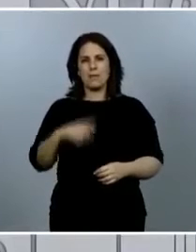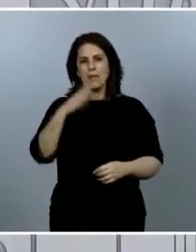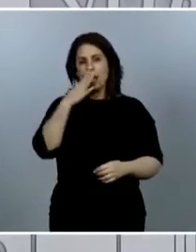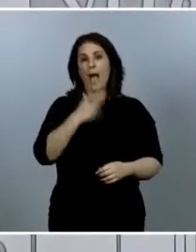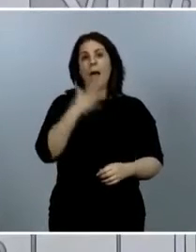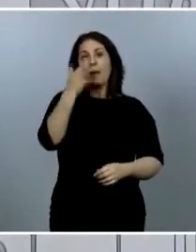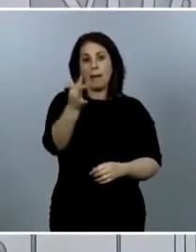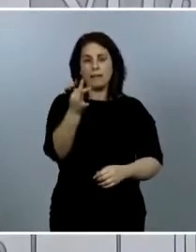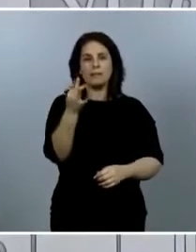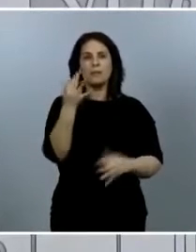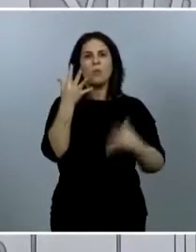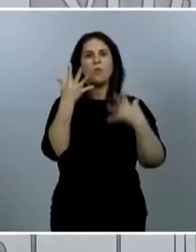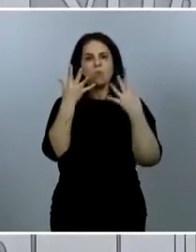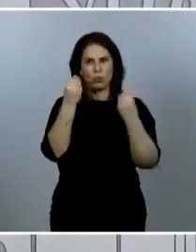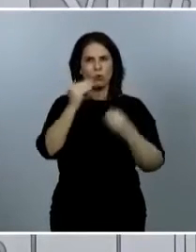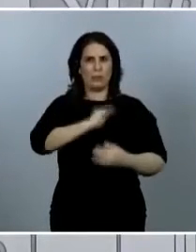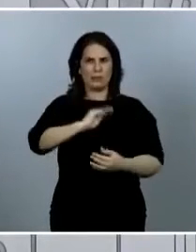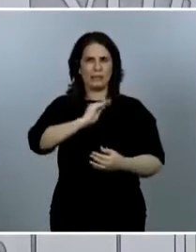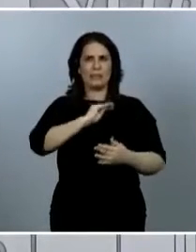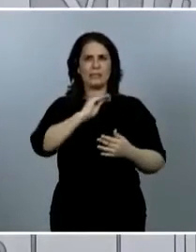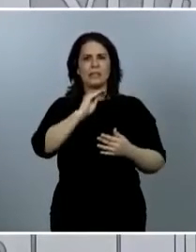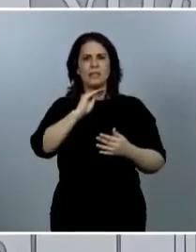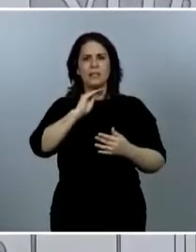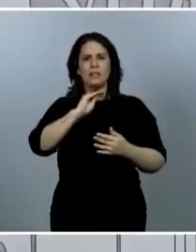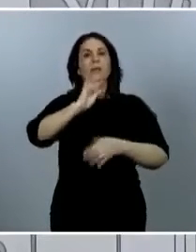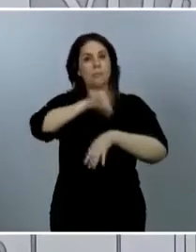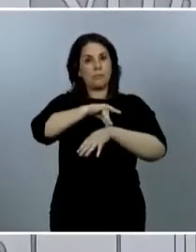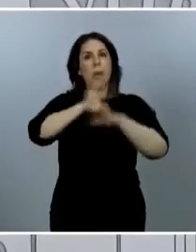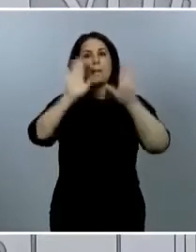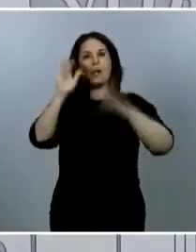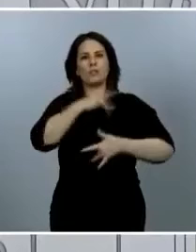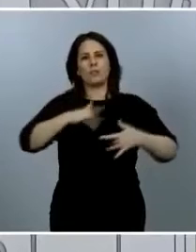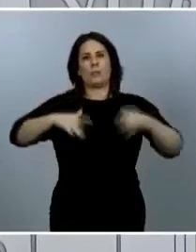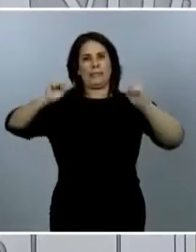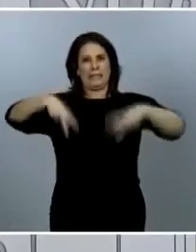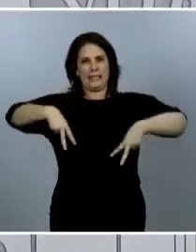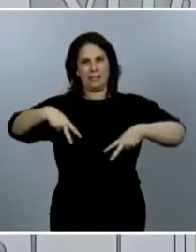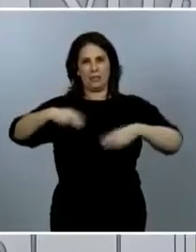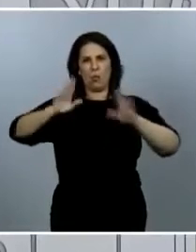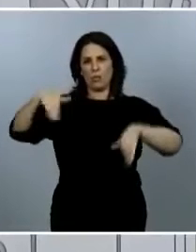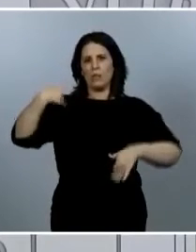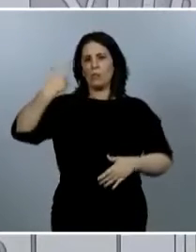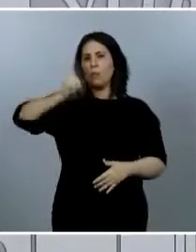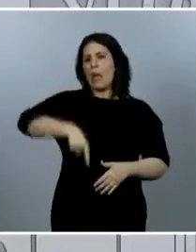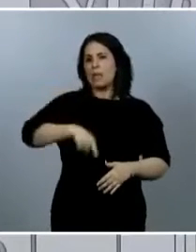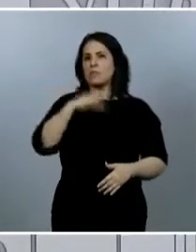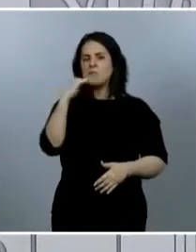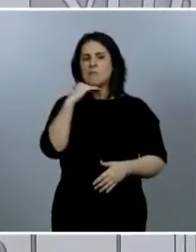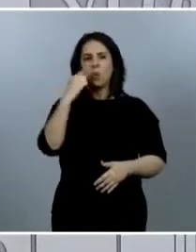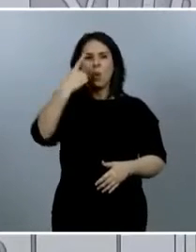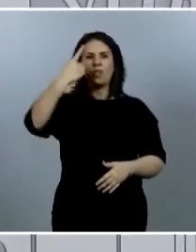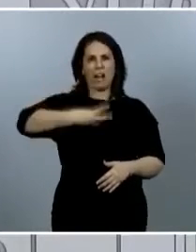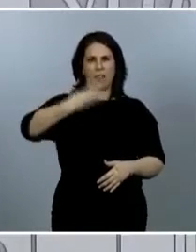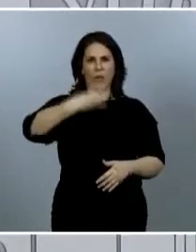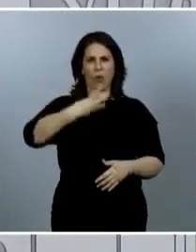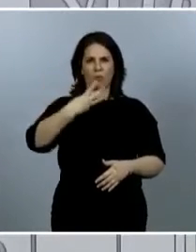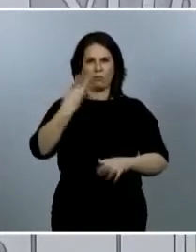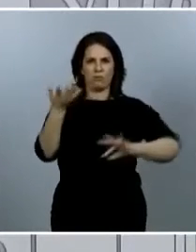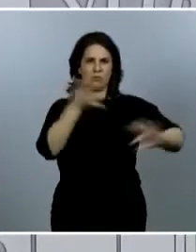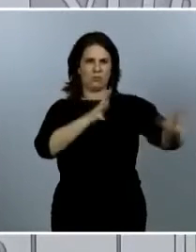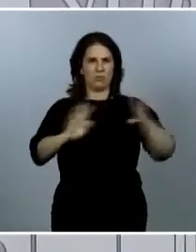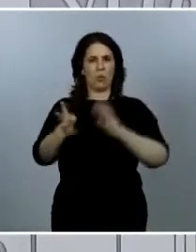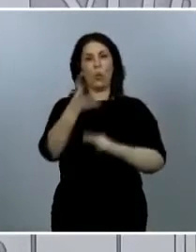asintomáticos, en el último mes prácticamente casi un tercio al 40% de los casos que se han ido